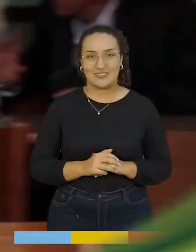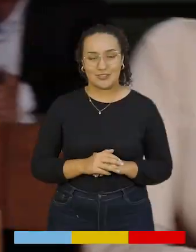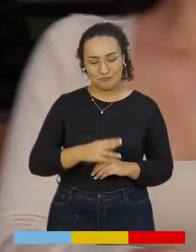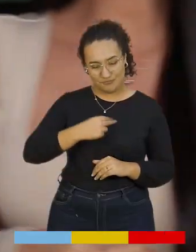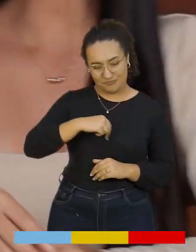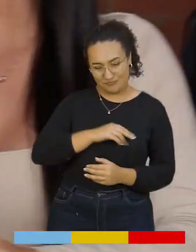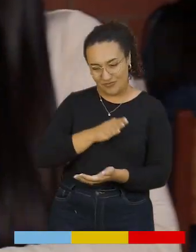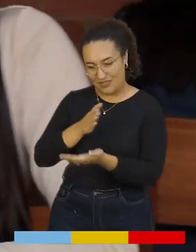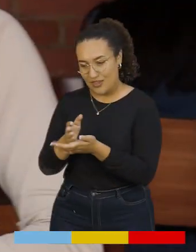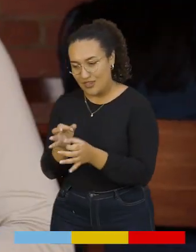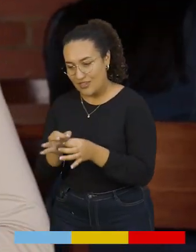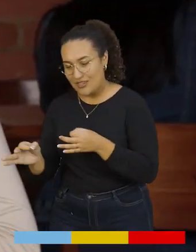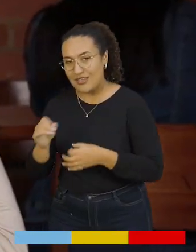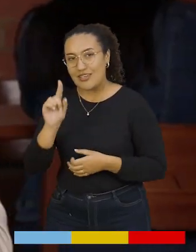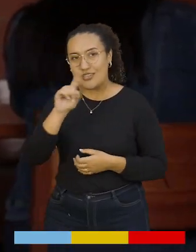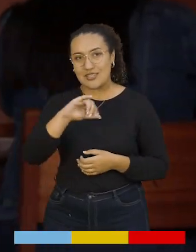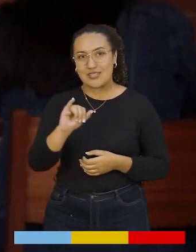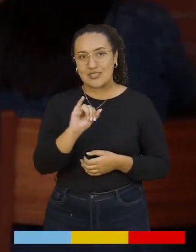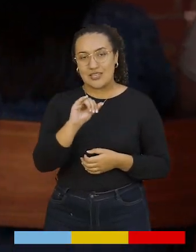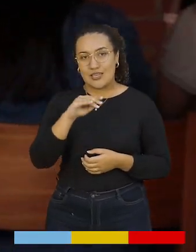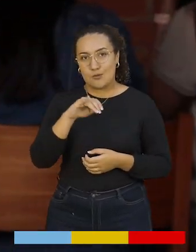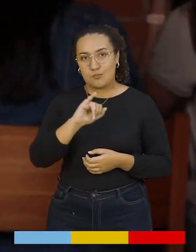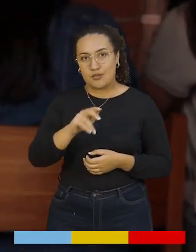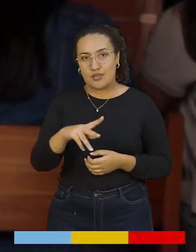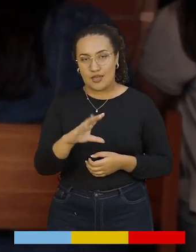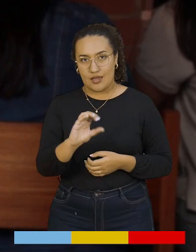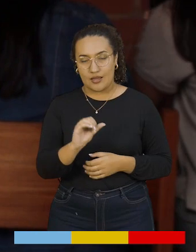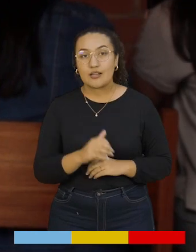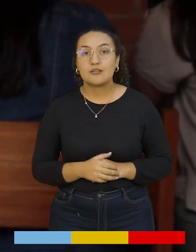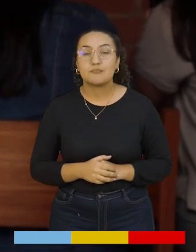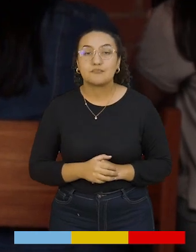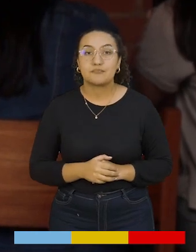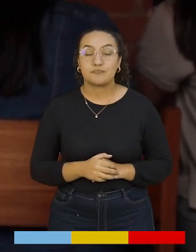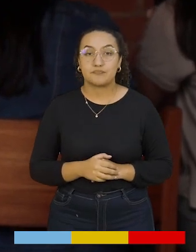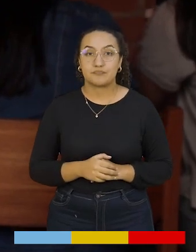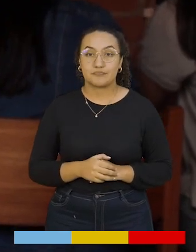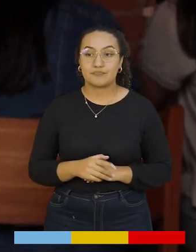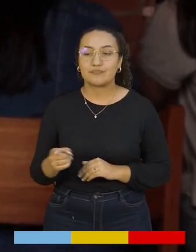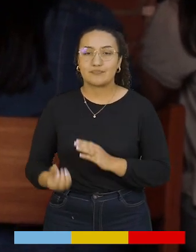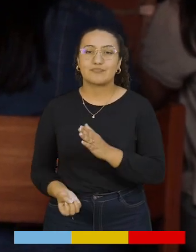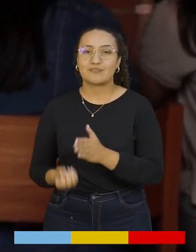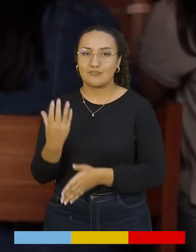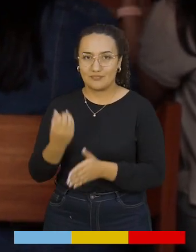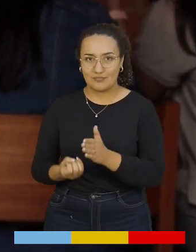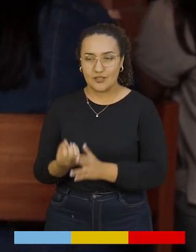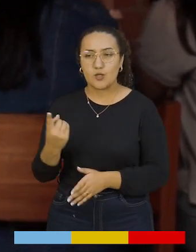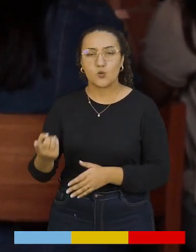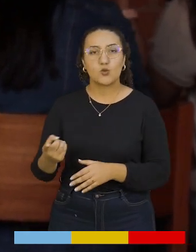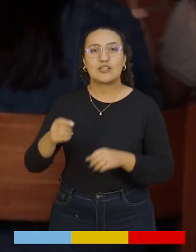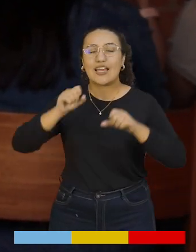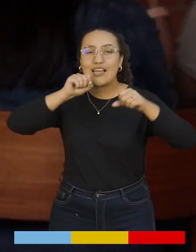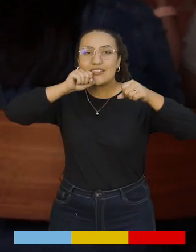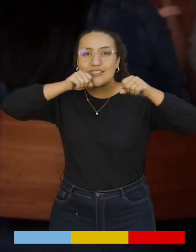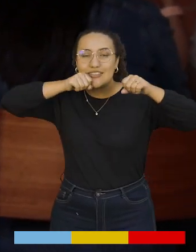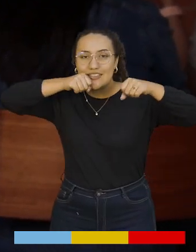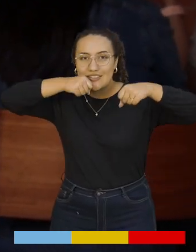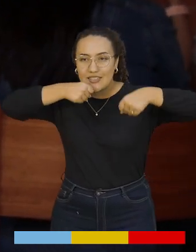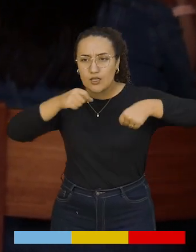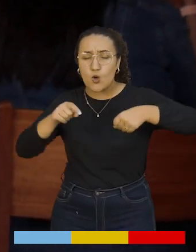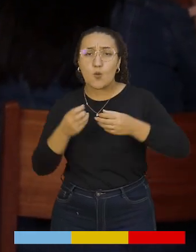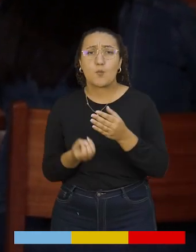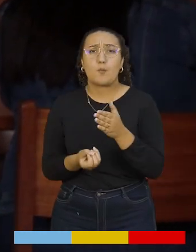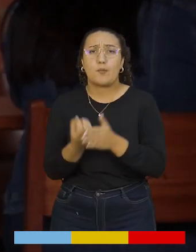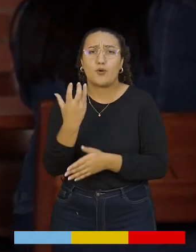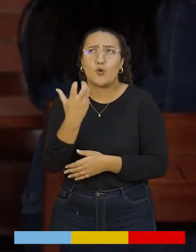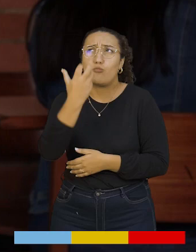Y nos fuimos hasta Simijaca para conocer y degustar un producto que es insignia en nuestro país, les hablo de el